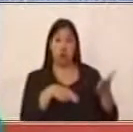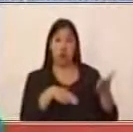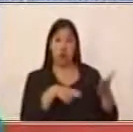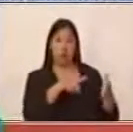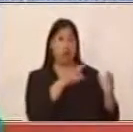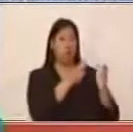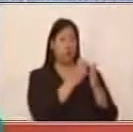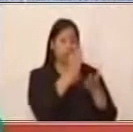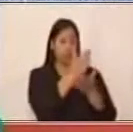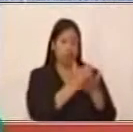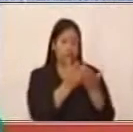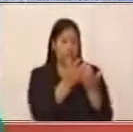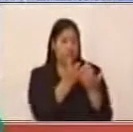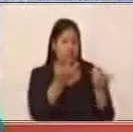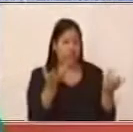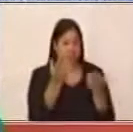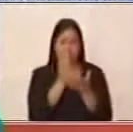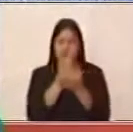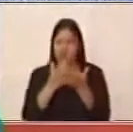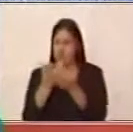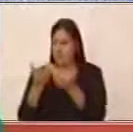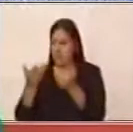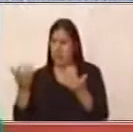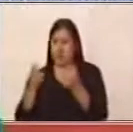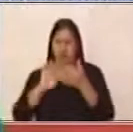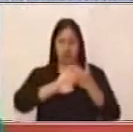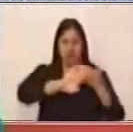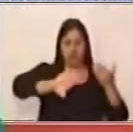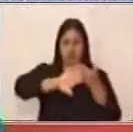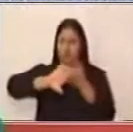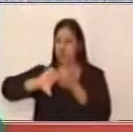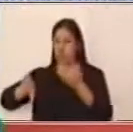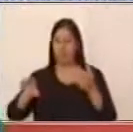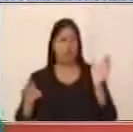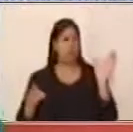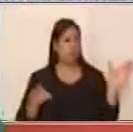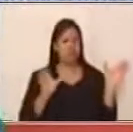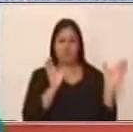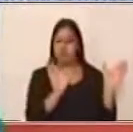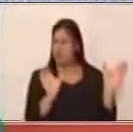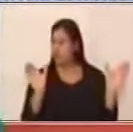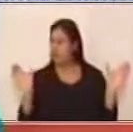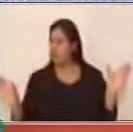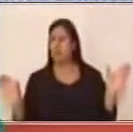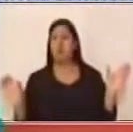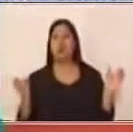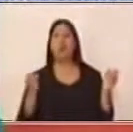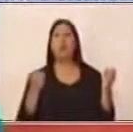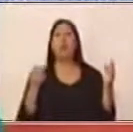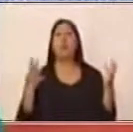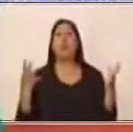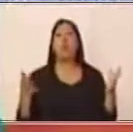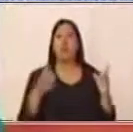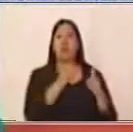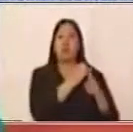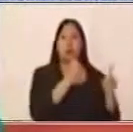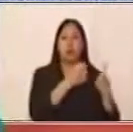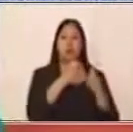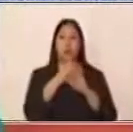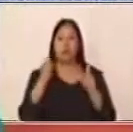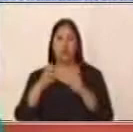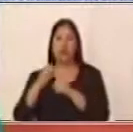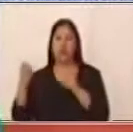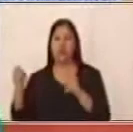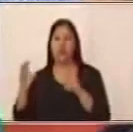oración, esas corresponden a proposiciones. ¿Cuántas proposiciones hay en este ejemplo?